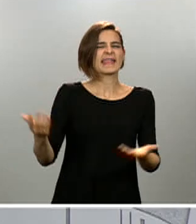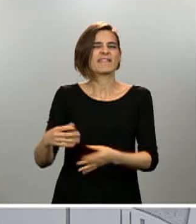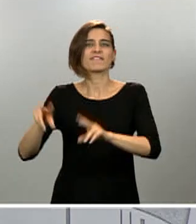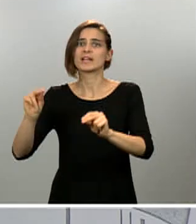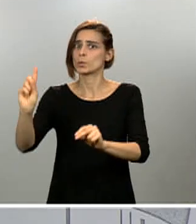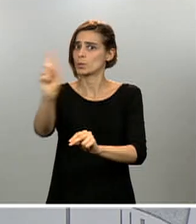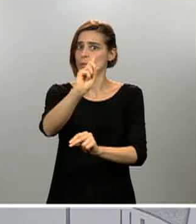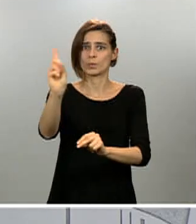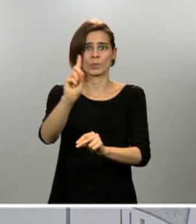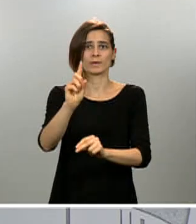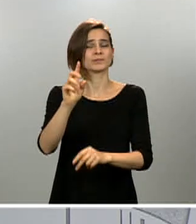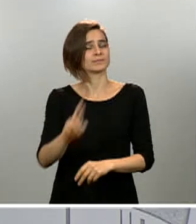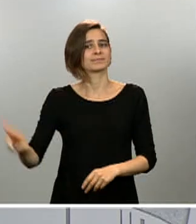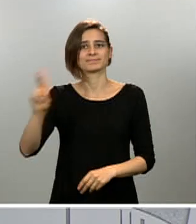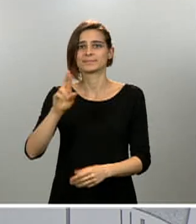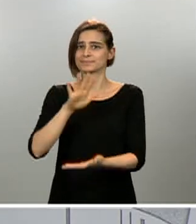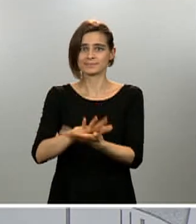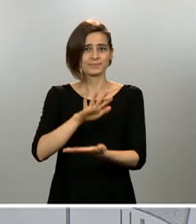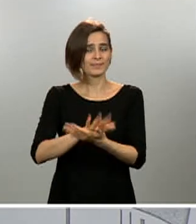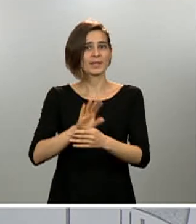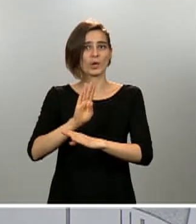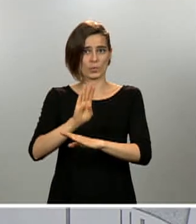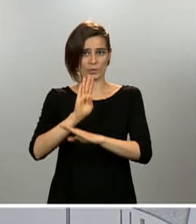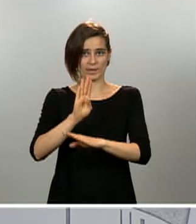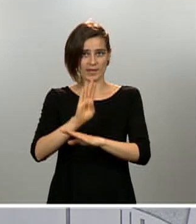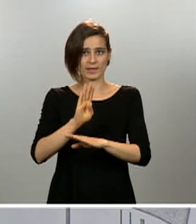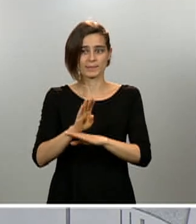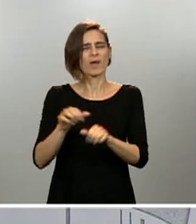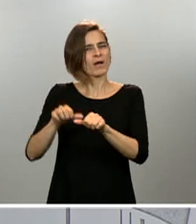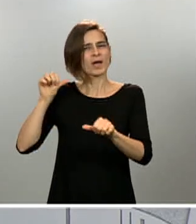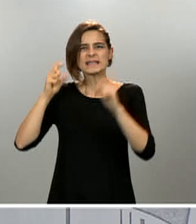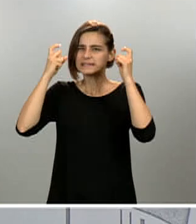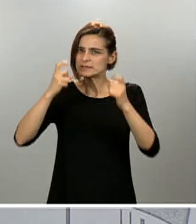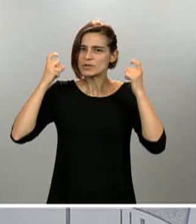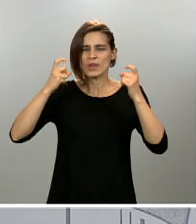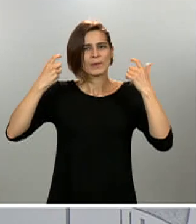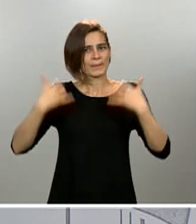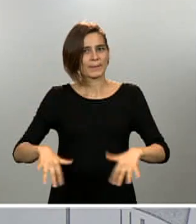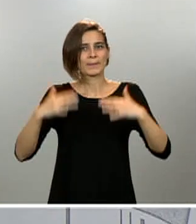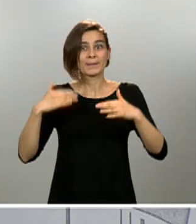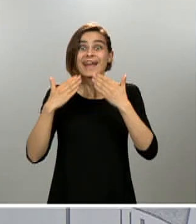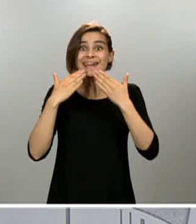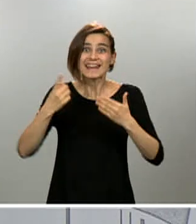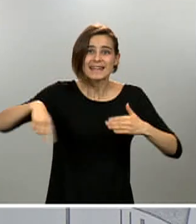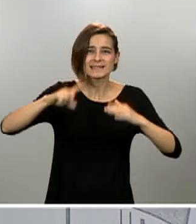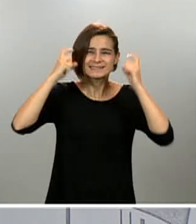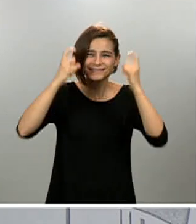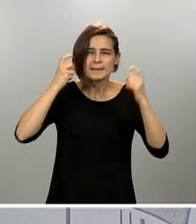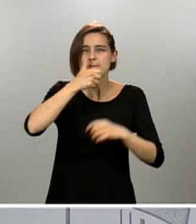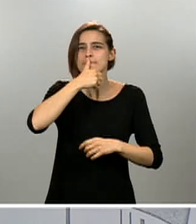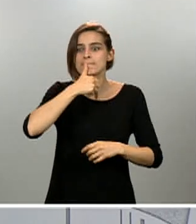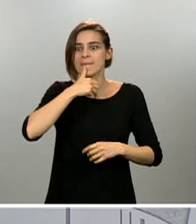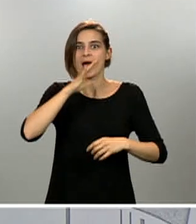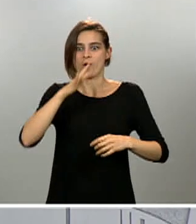Hemos hecho un esfuerzo muy importante que nos ha permitido estar en una fase de control de la pandemia, pero no hay que dejar de seguir